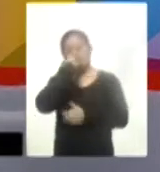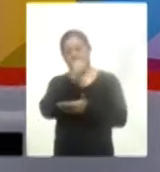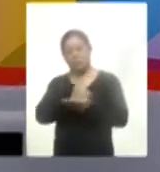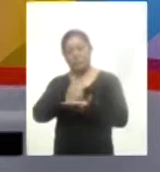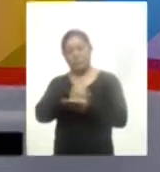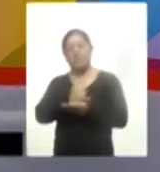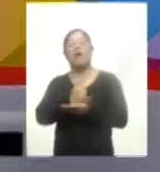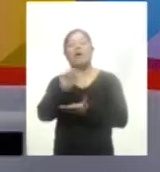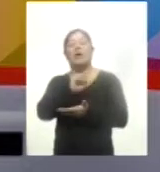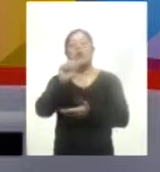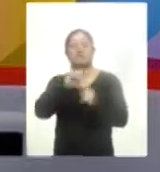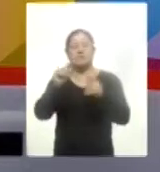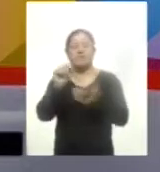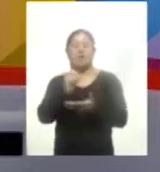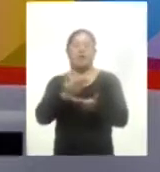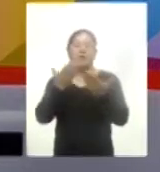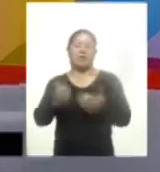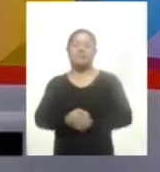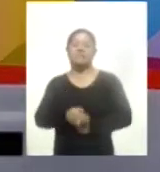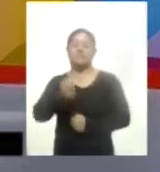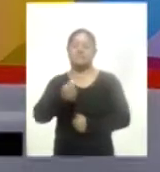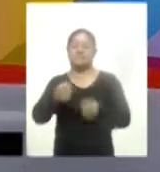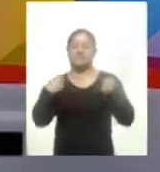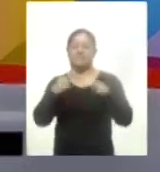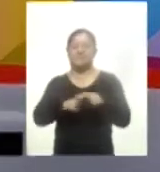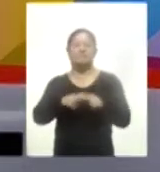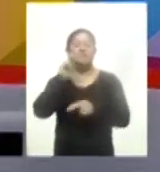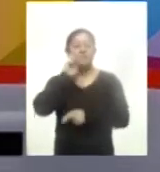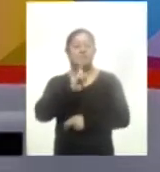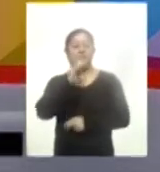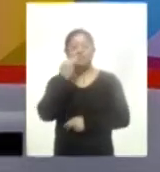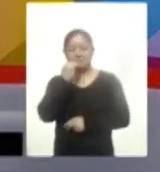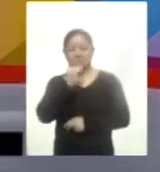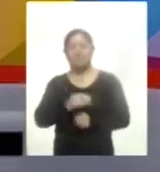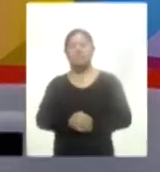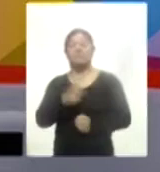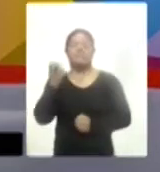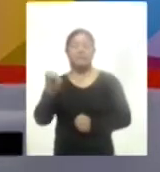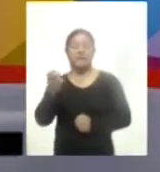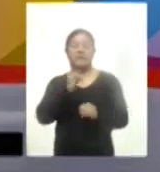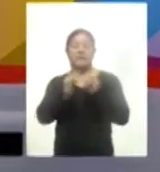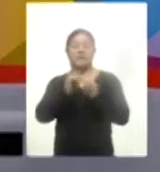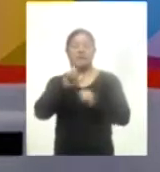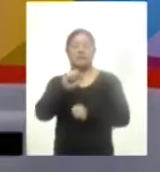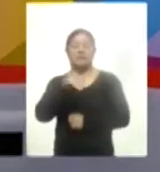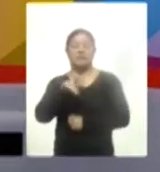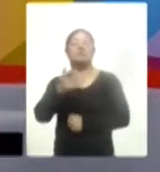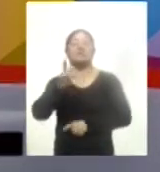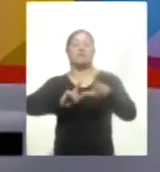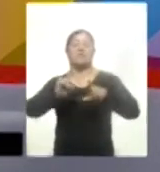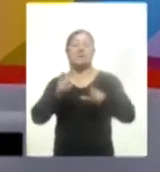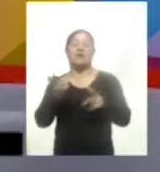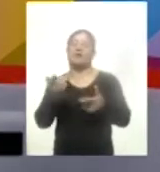arroba Tlaxcala Ahora. Saludo con mucho gusto a la maestra Miroslava Amador. Ella es intérprete en lengua de señas mexicano y ya se encuentra con